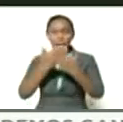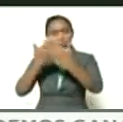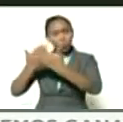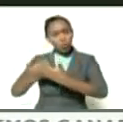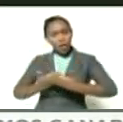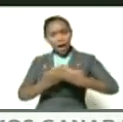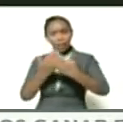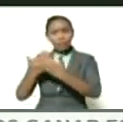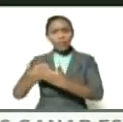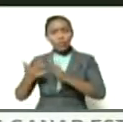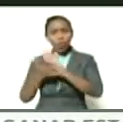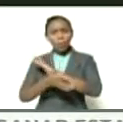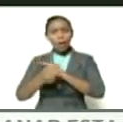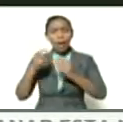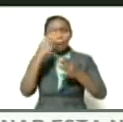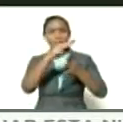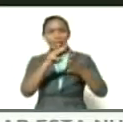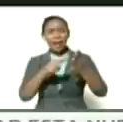en la materia